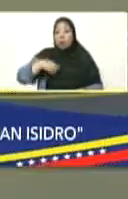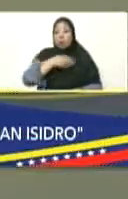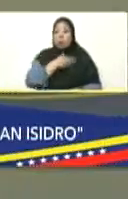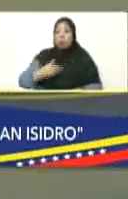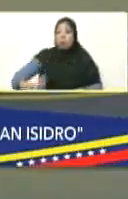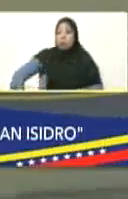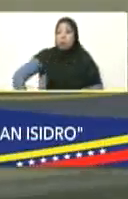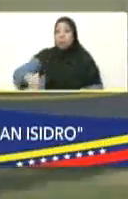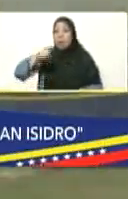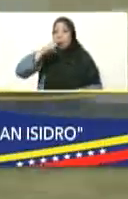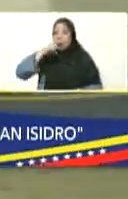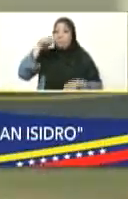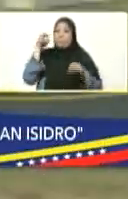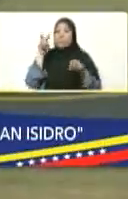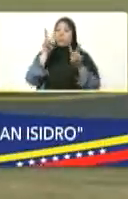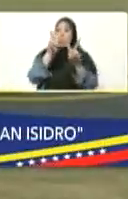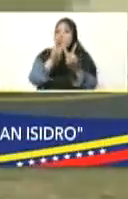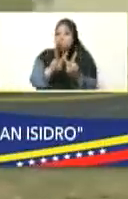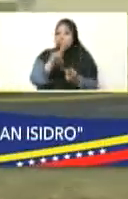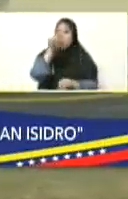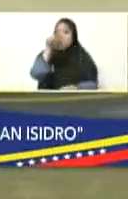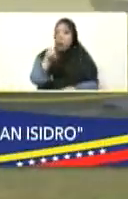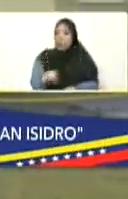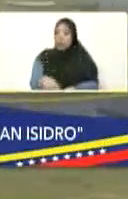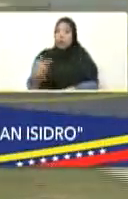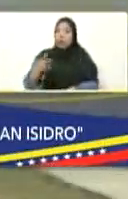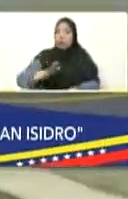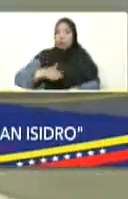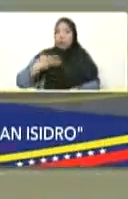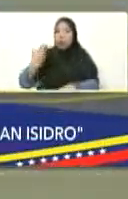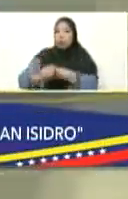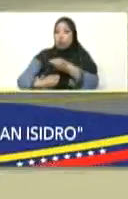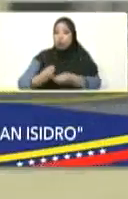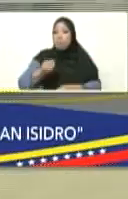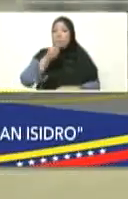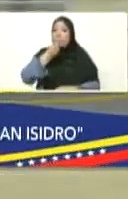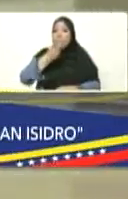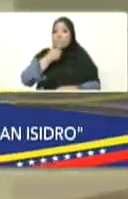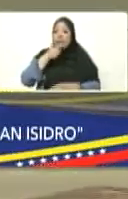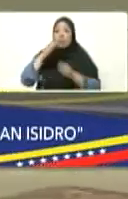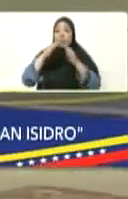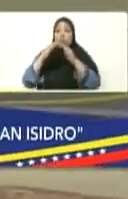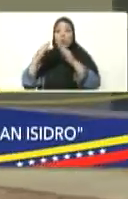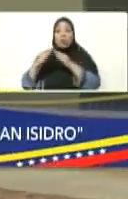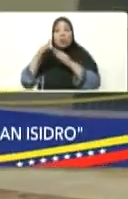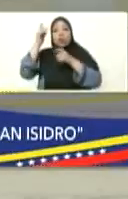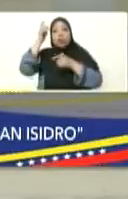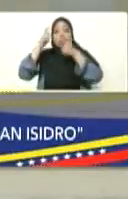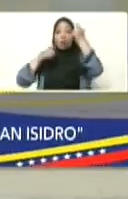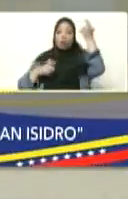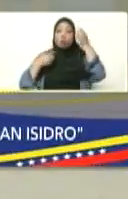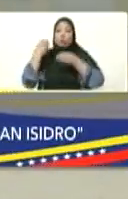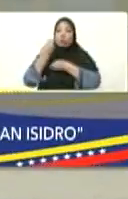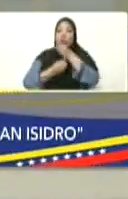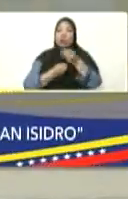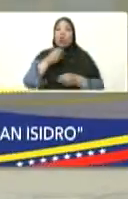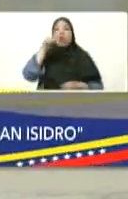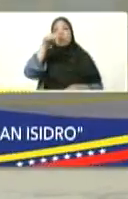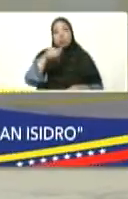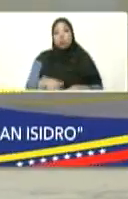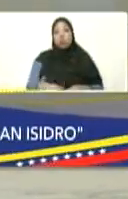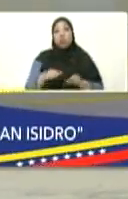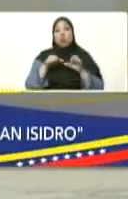gran misión vivienda Venezuela para seguir haciendo posible esta obra maravillosa. que el comandante Hugo Chávez creara y que hoy usted